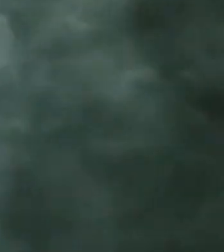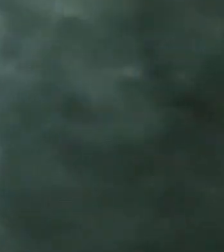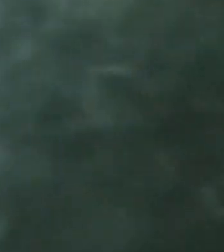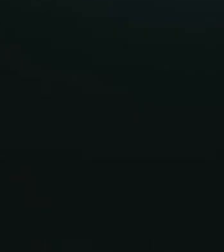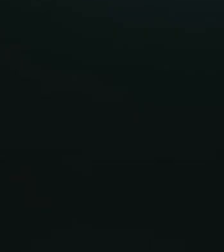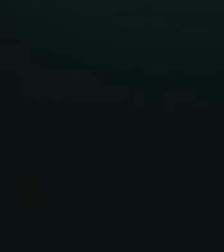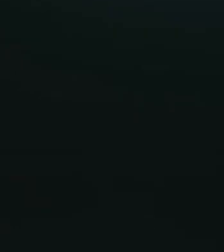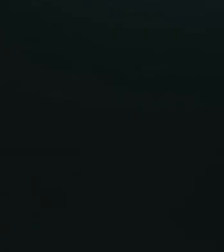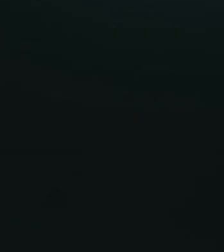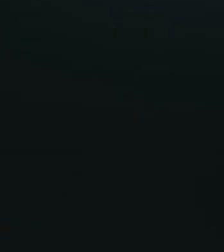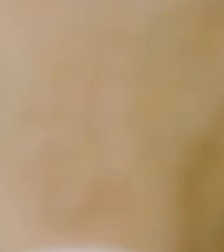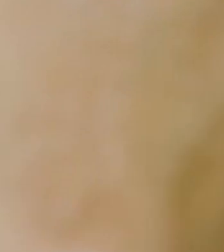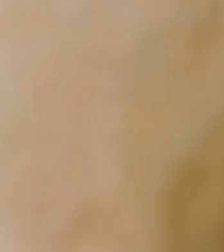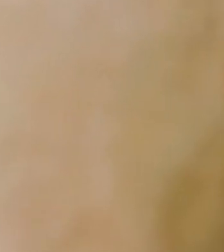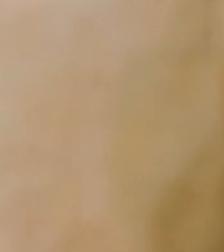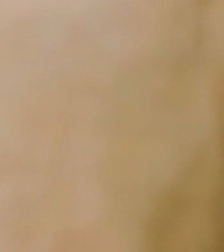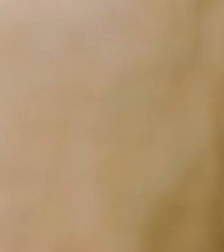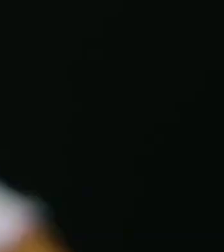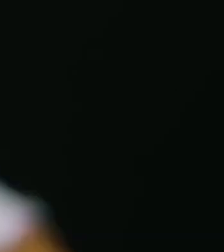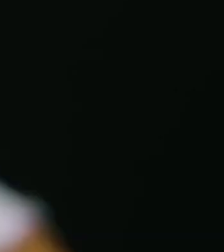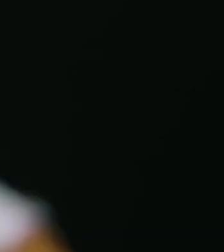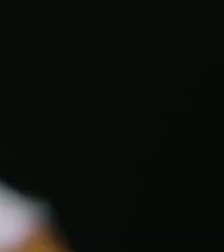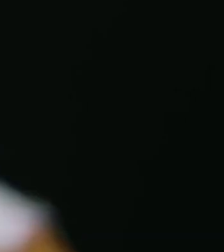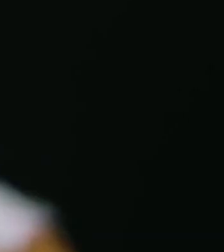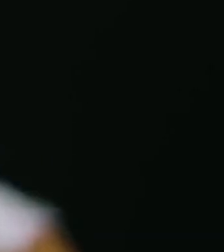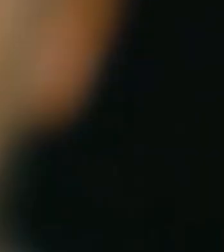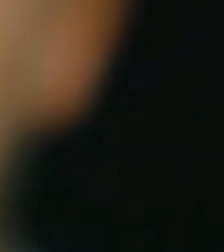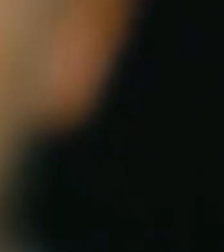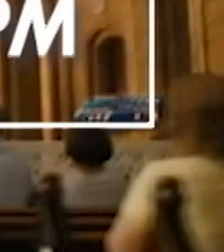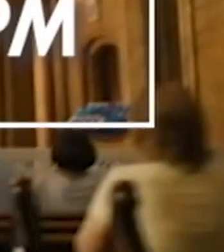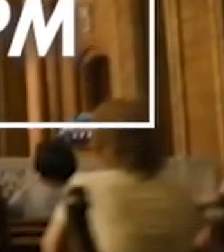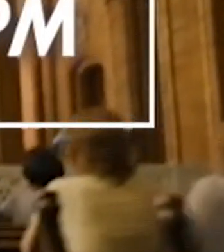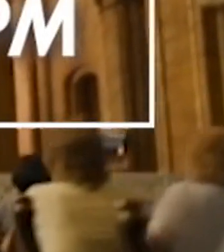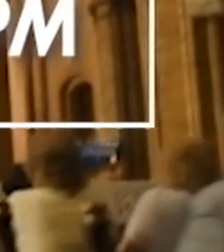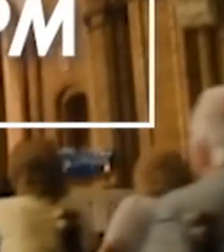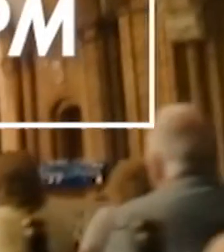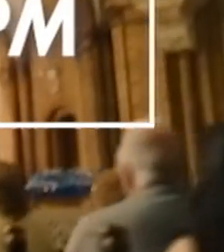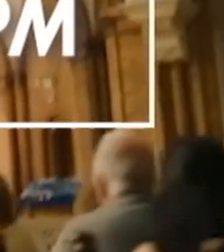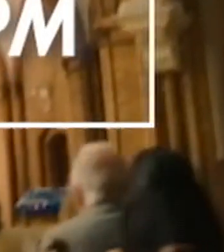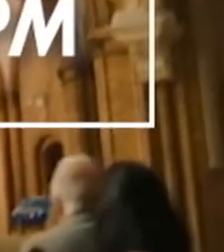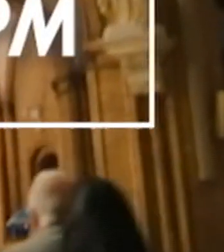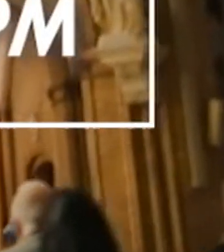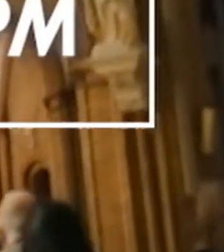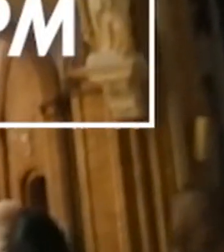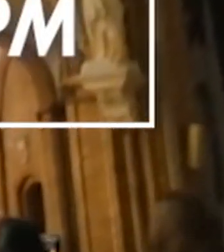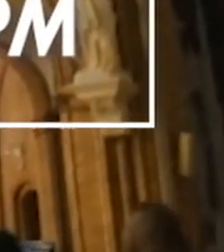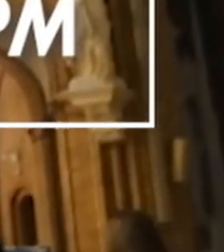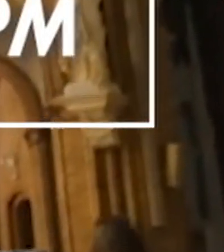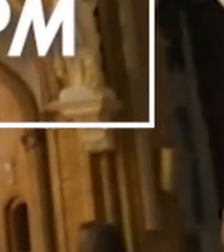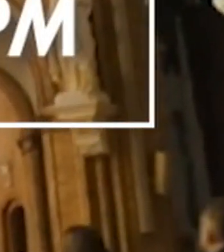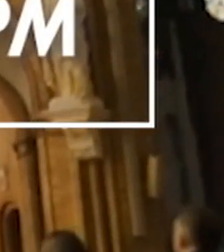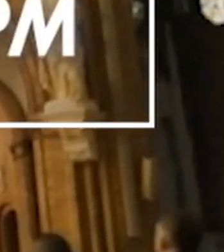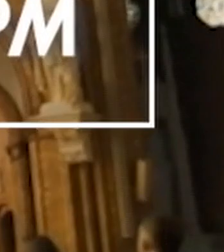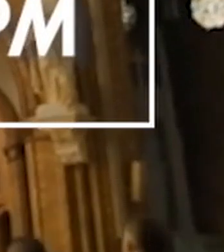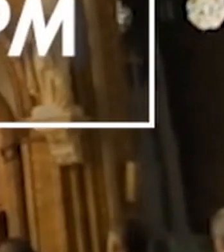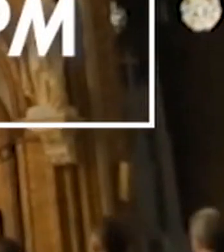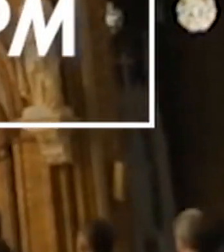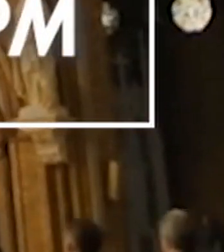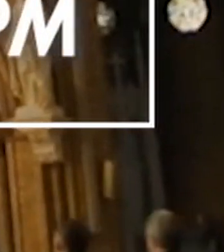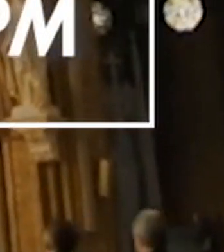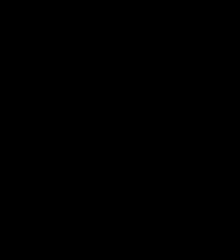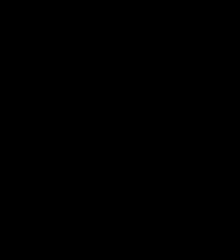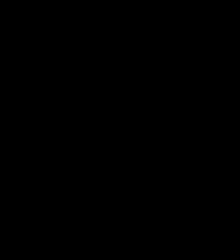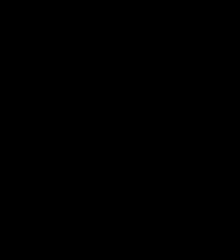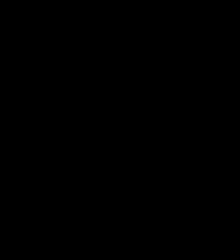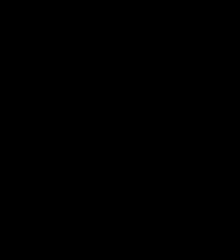los domingos a las 9 de la mañana y a las 5 de la tarde aquí en 13 Costa Rica